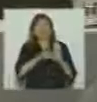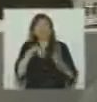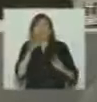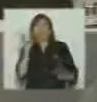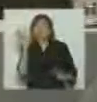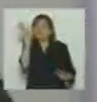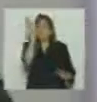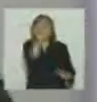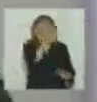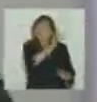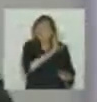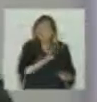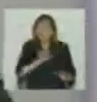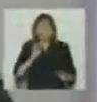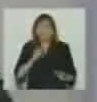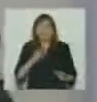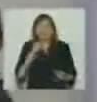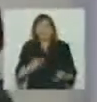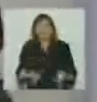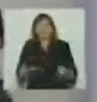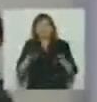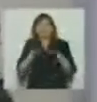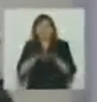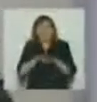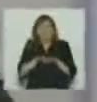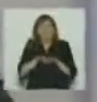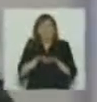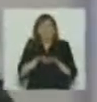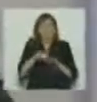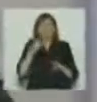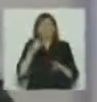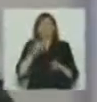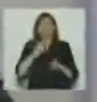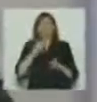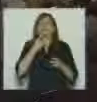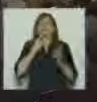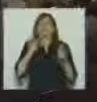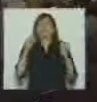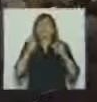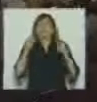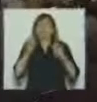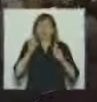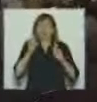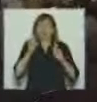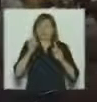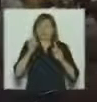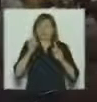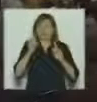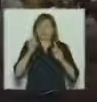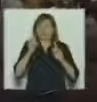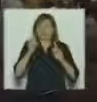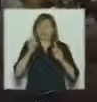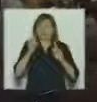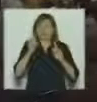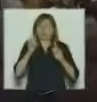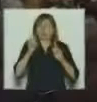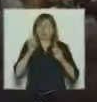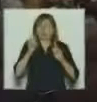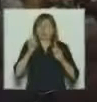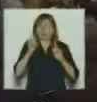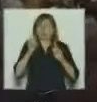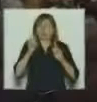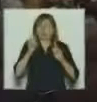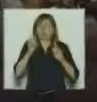son los que producen todos los instrumentos para poder levantar estas torres los decoder lo que va a ser la industria tecnológica por